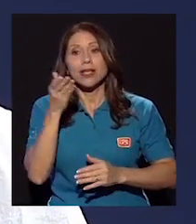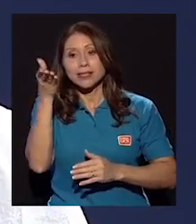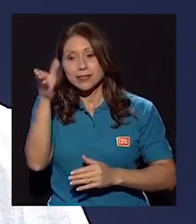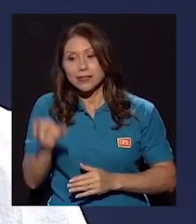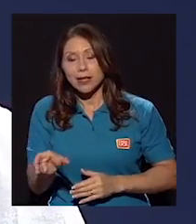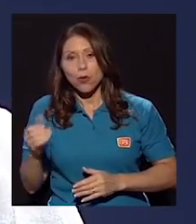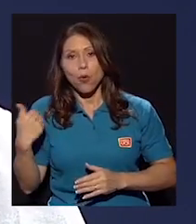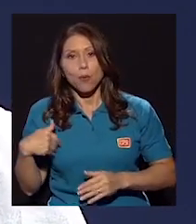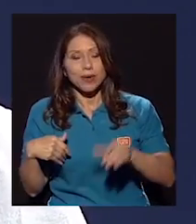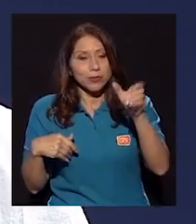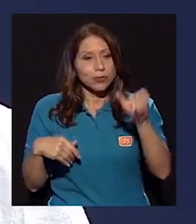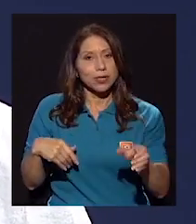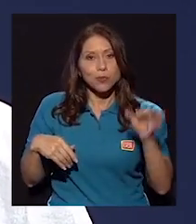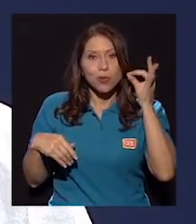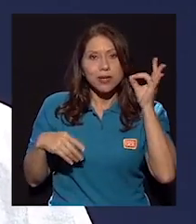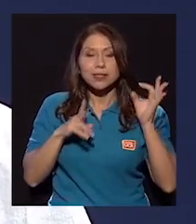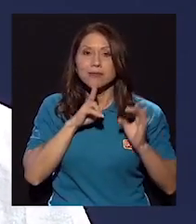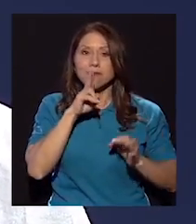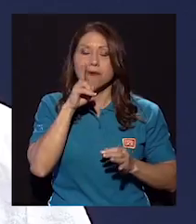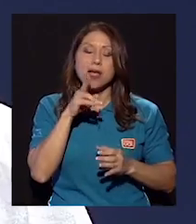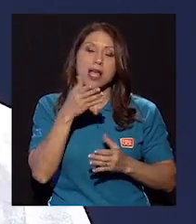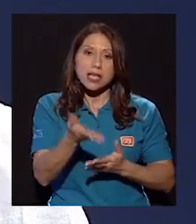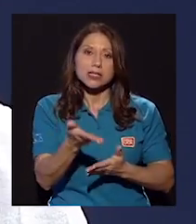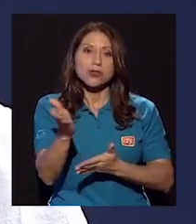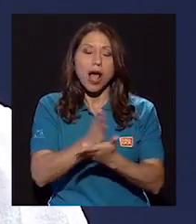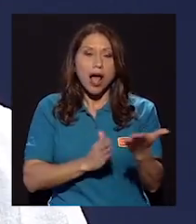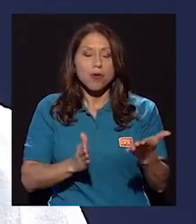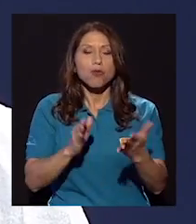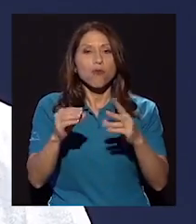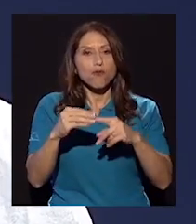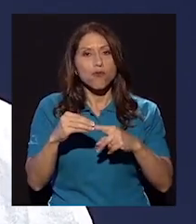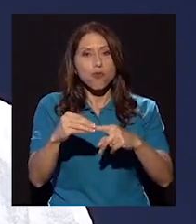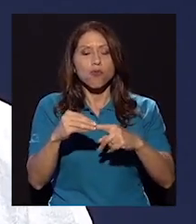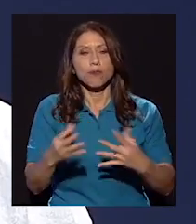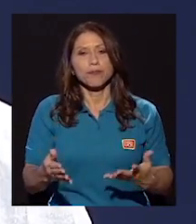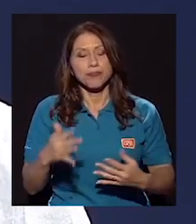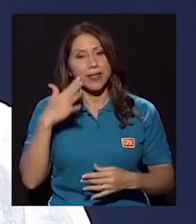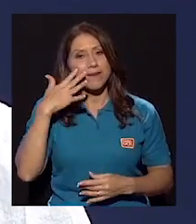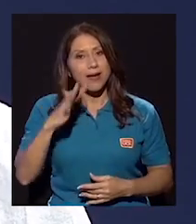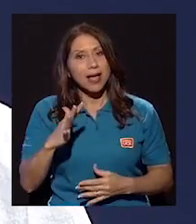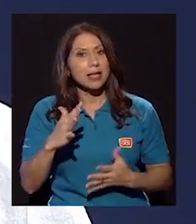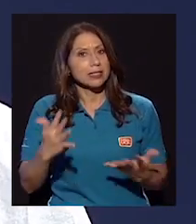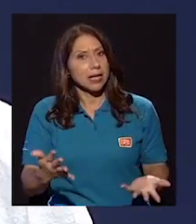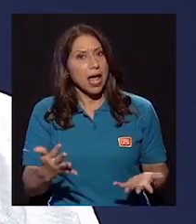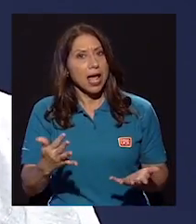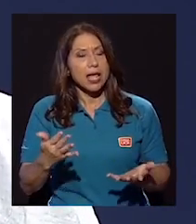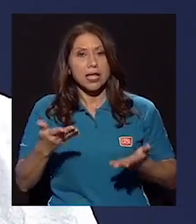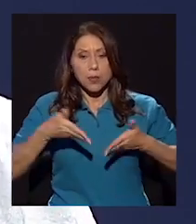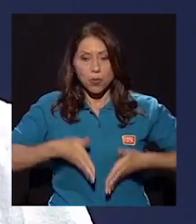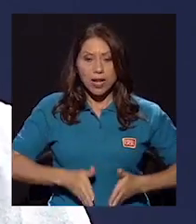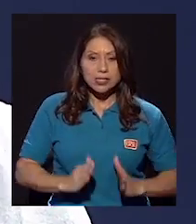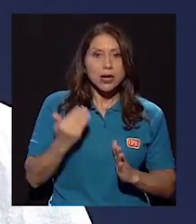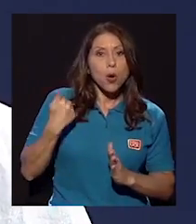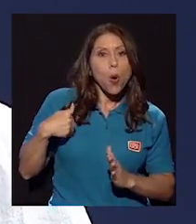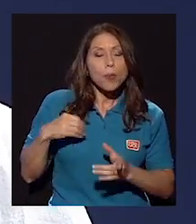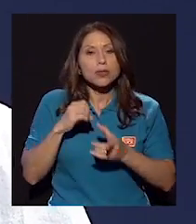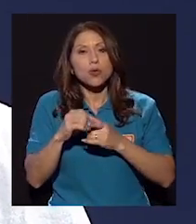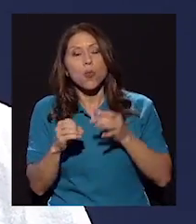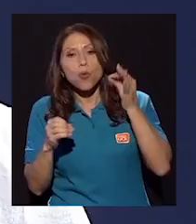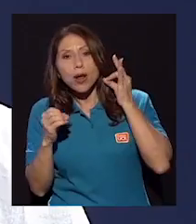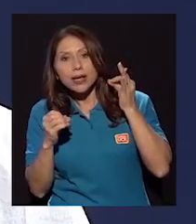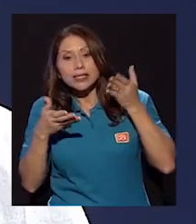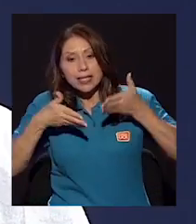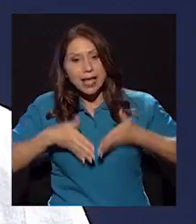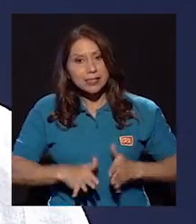género, el ser hombres o ser mujeres, es algo realmente fundamental. Parecería que por nacer hombres o mujeres somos de una